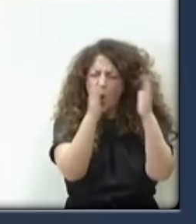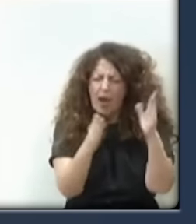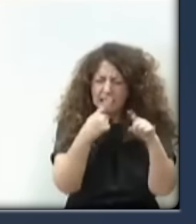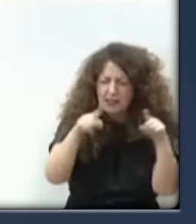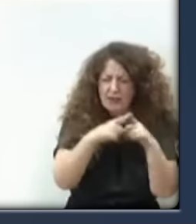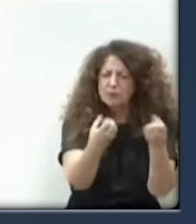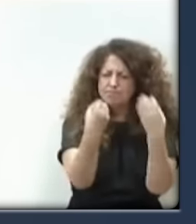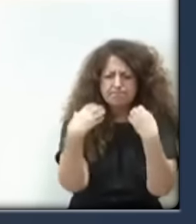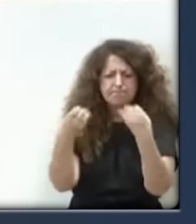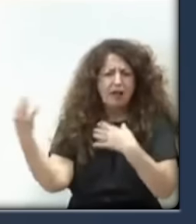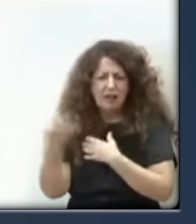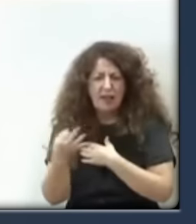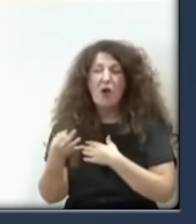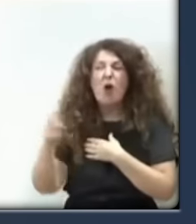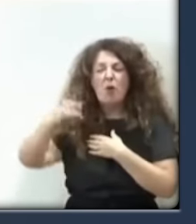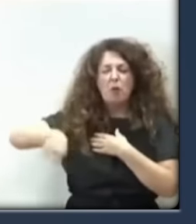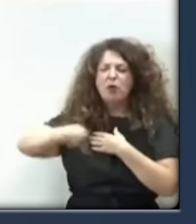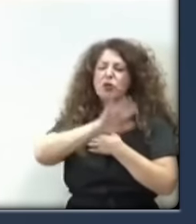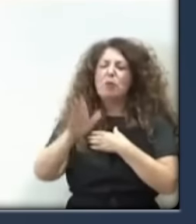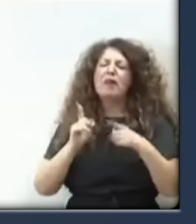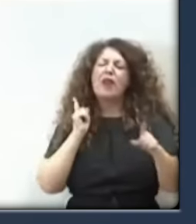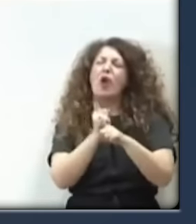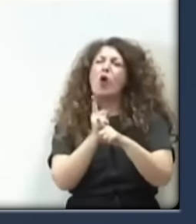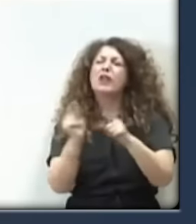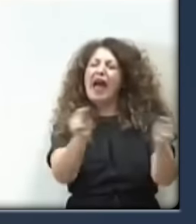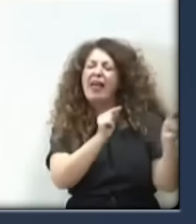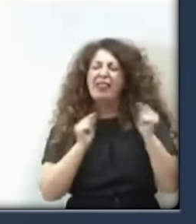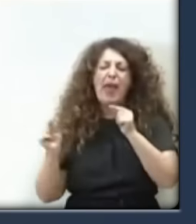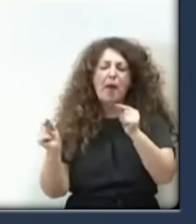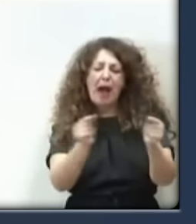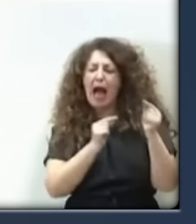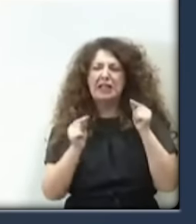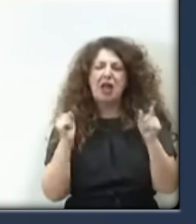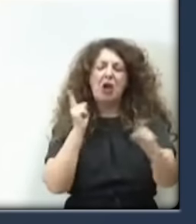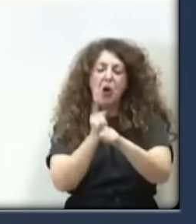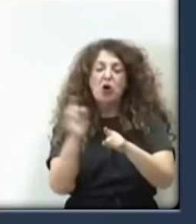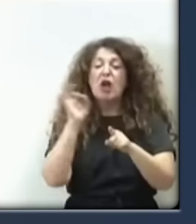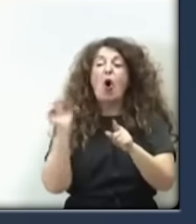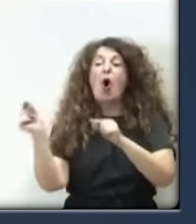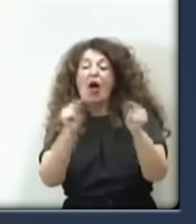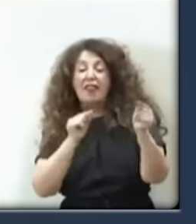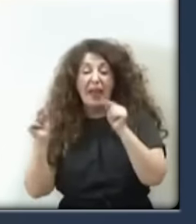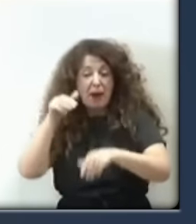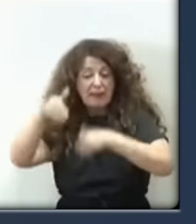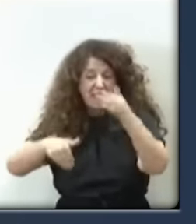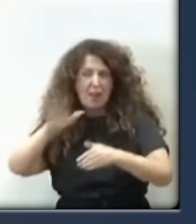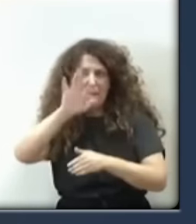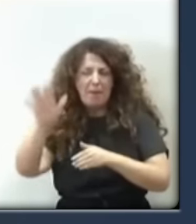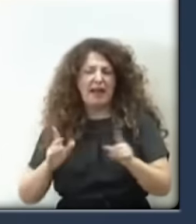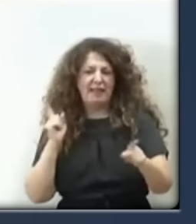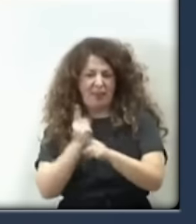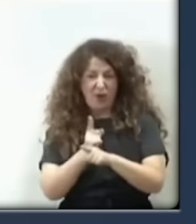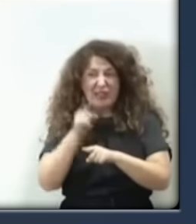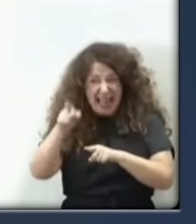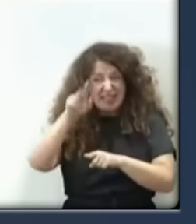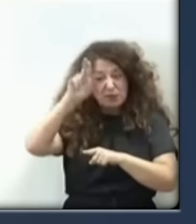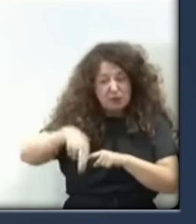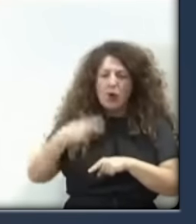de la Nación. Están en contra de que haya obligatoriamente debates electorales. Eso es lo que ustedes hablan, censura.